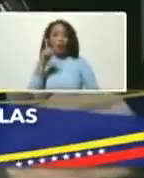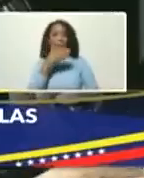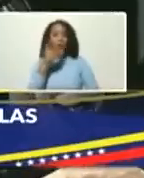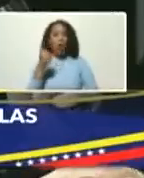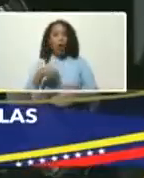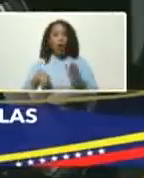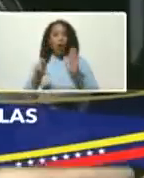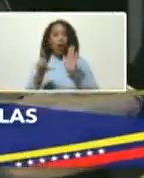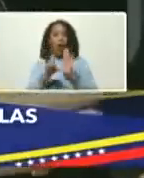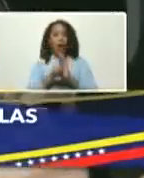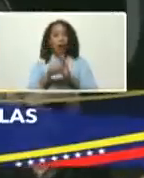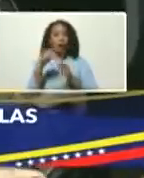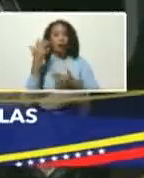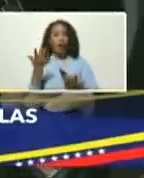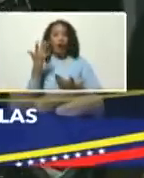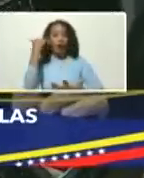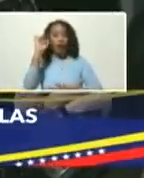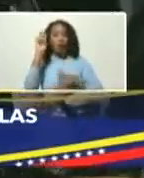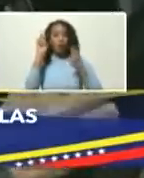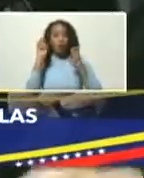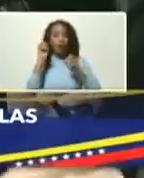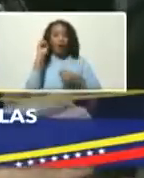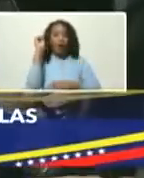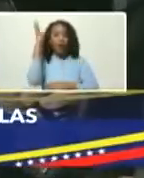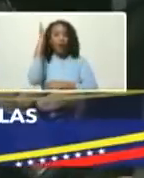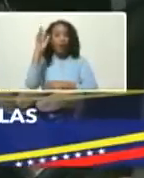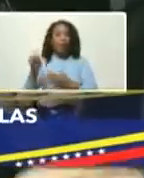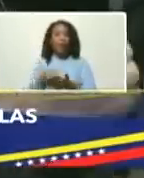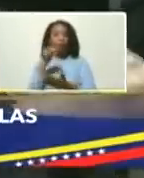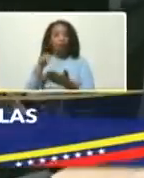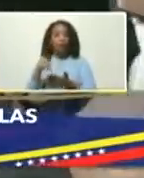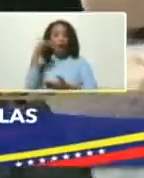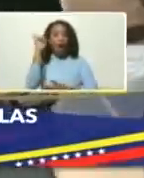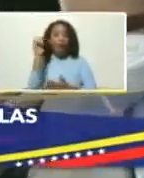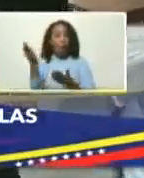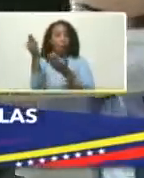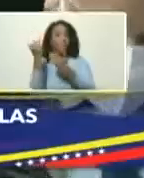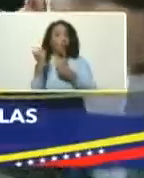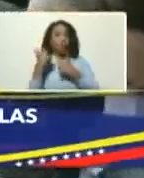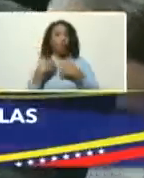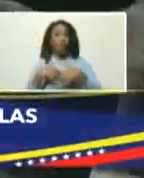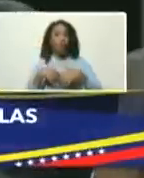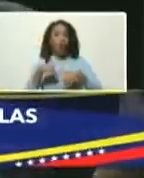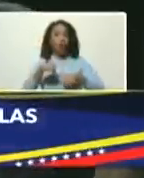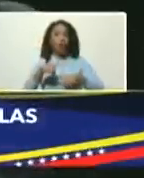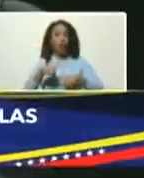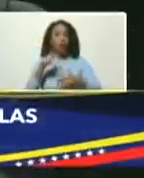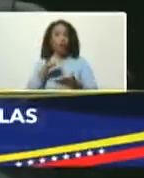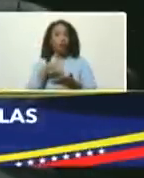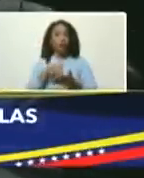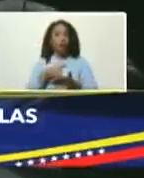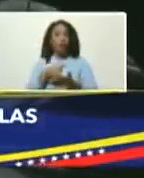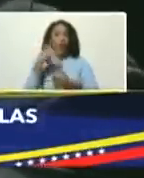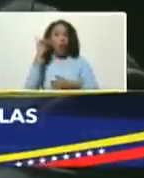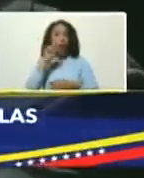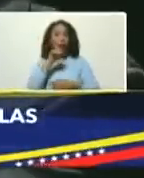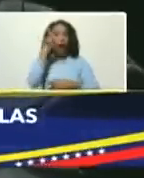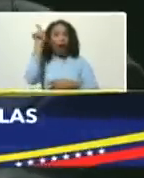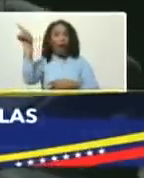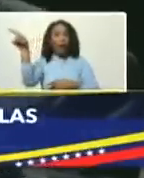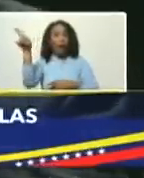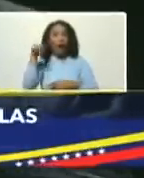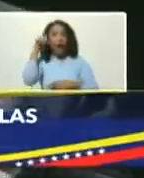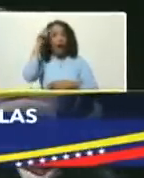que tiene esta nueva asamblea nacional cuente con el apoyo de los empresarios aquí presentes los que están allá en